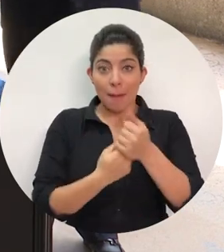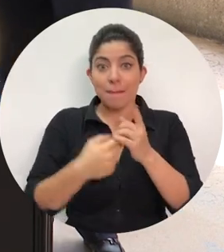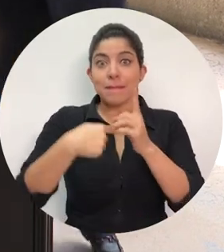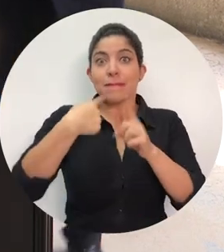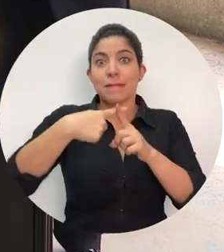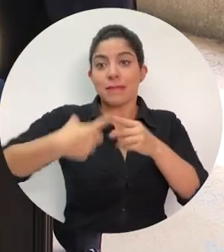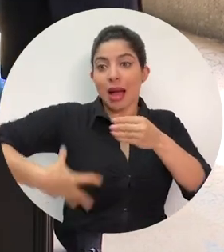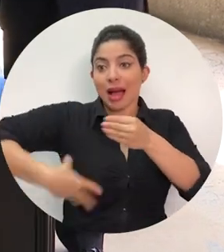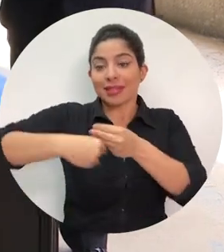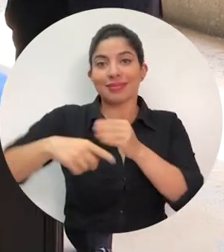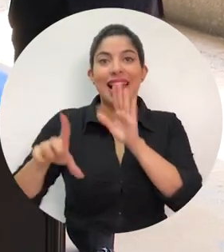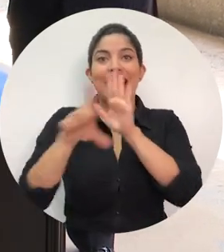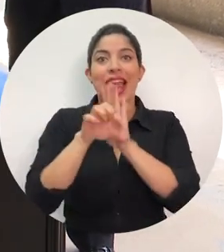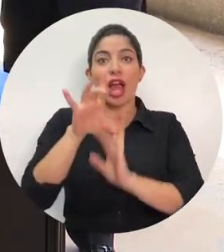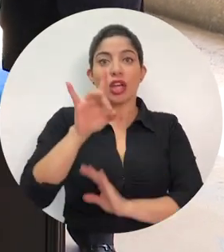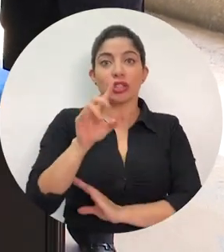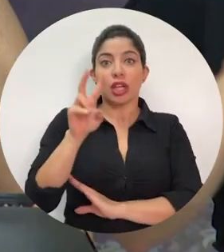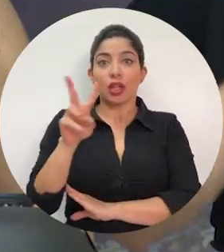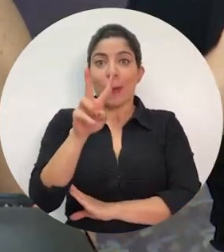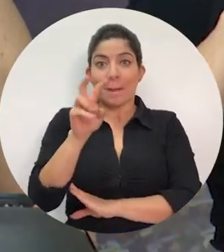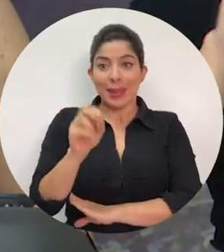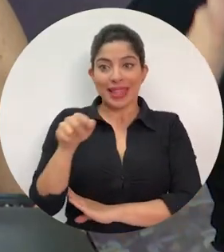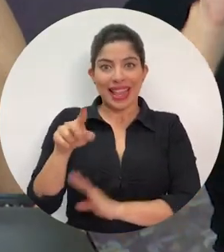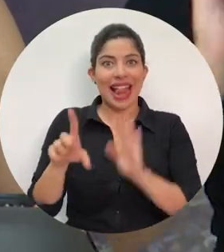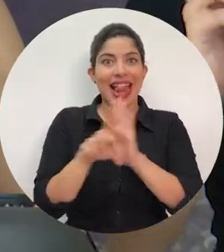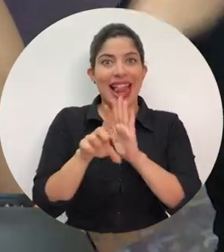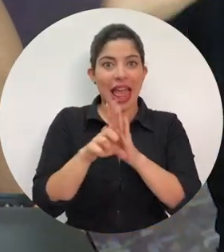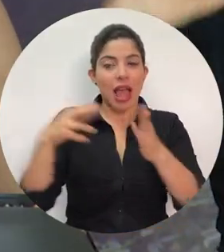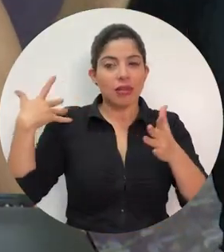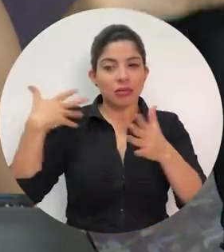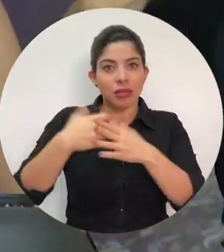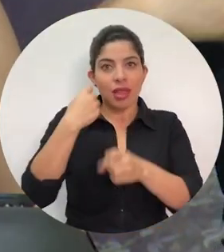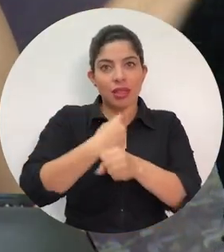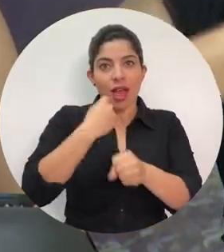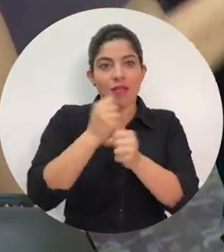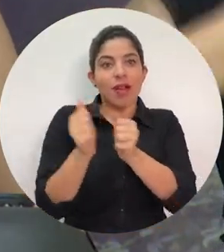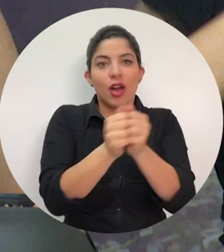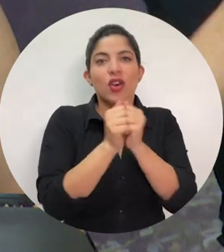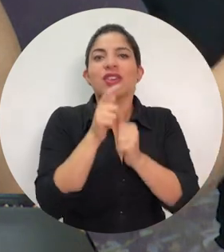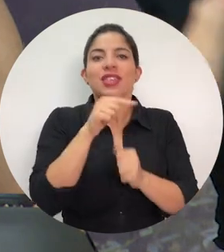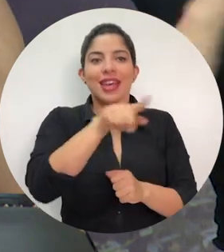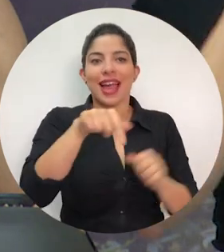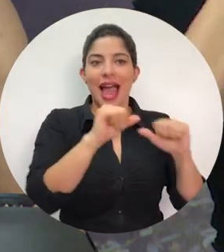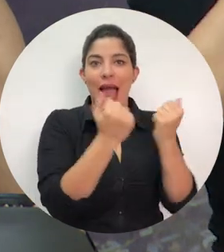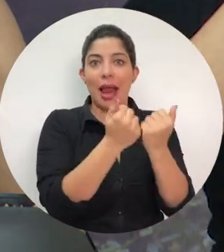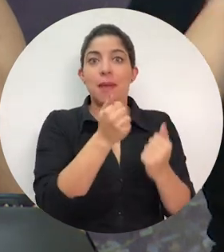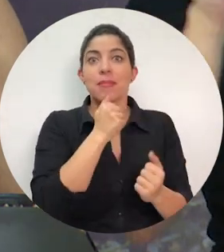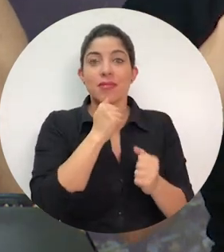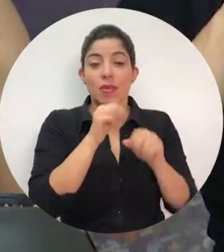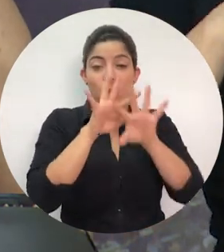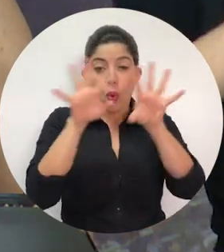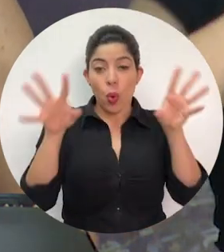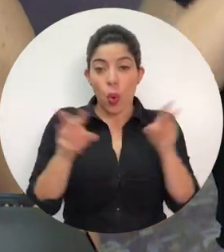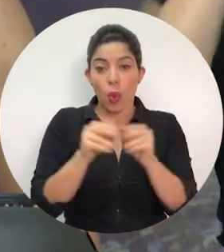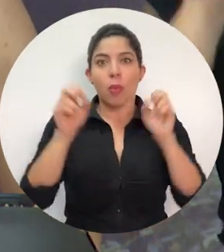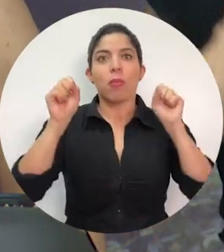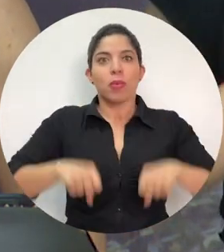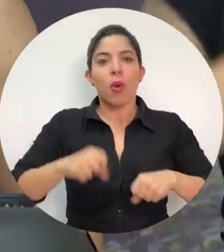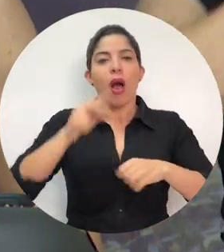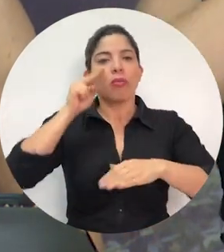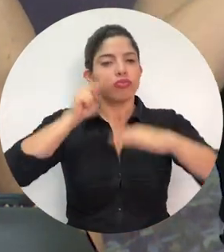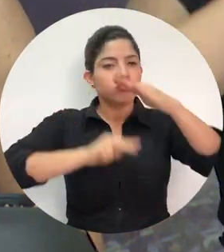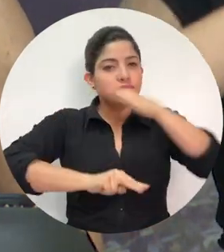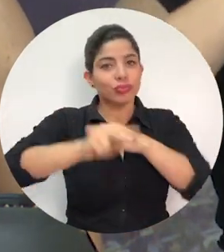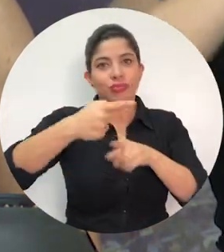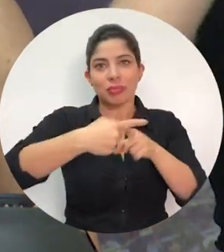más los alcances de la ley 8220 que venimos trabajando con el sector privado también, realmente podríamos